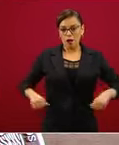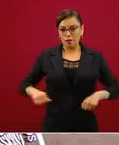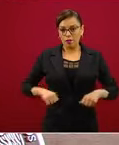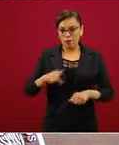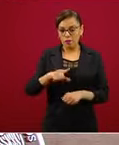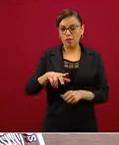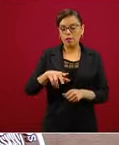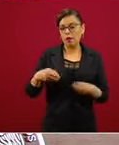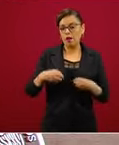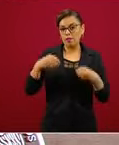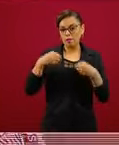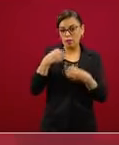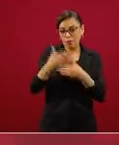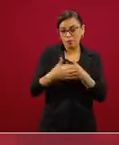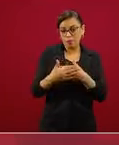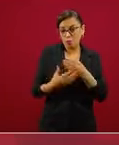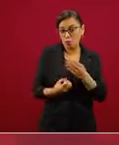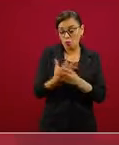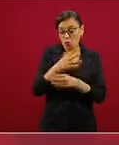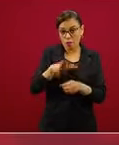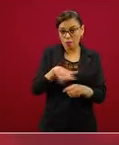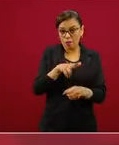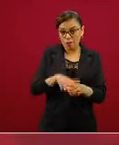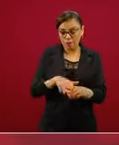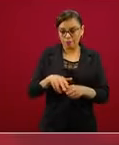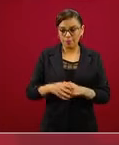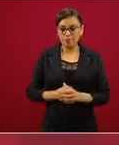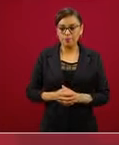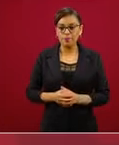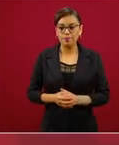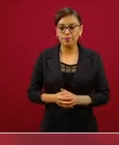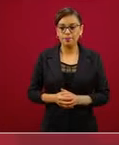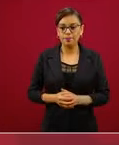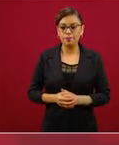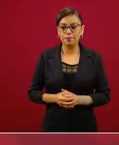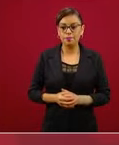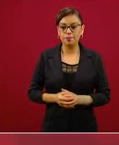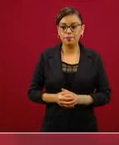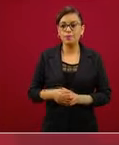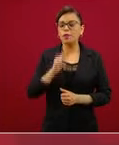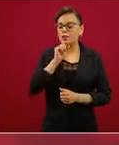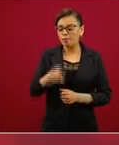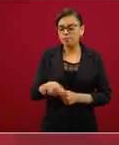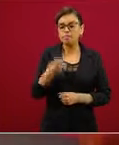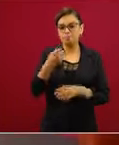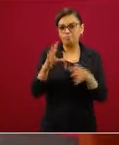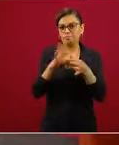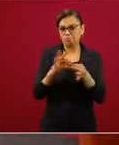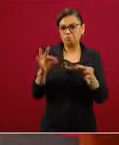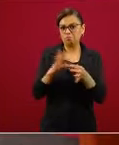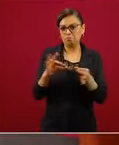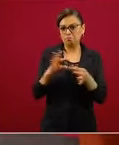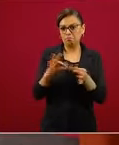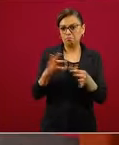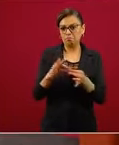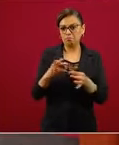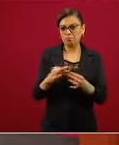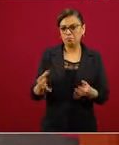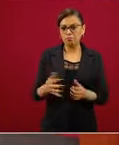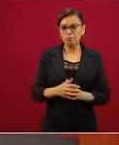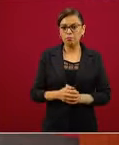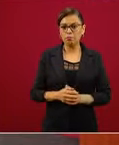como empleadores tendrán que implementar estos mecanismos. También informar que hemos venido trabajando en